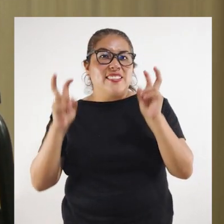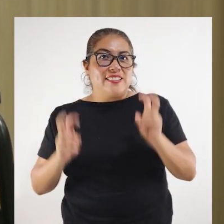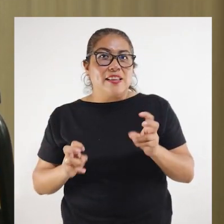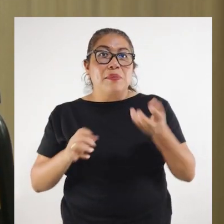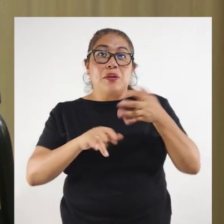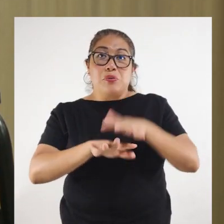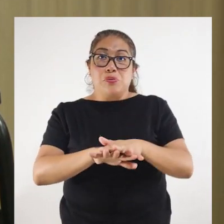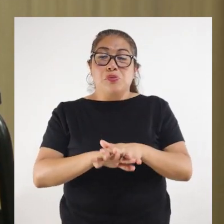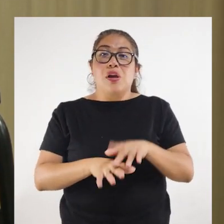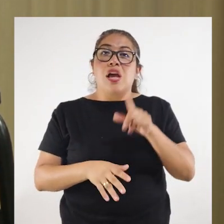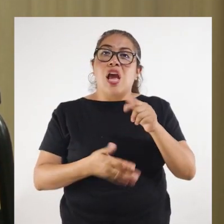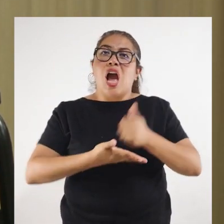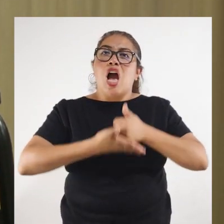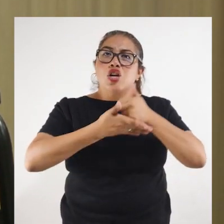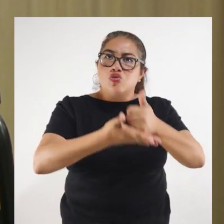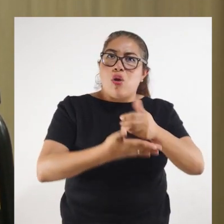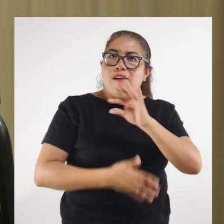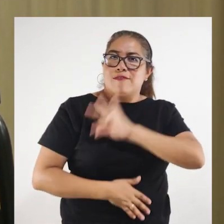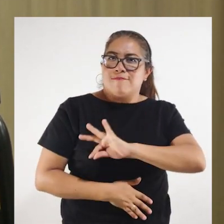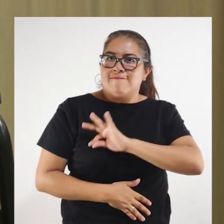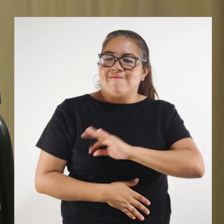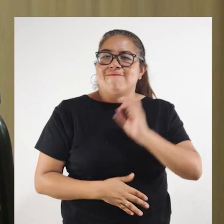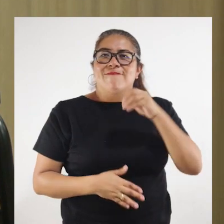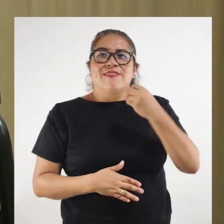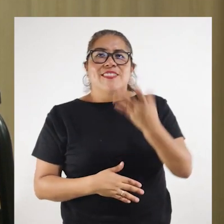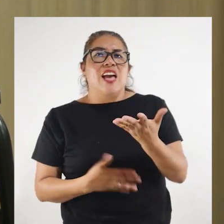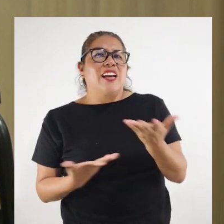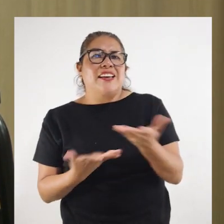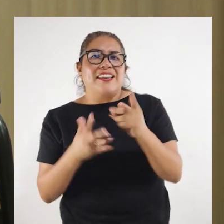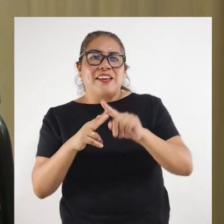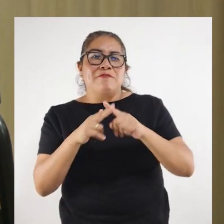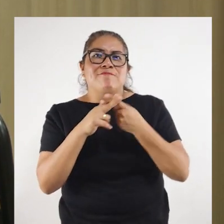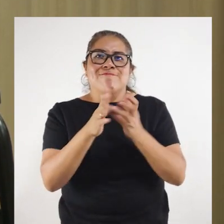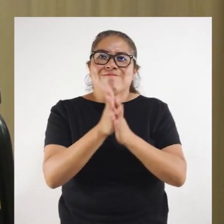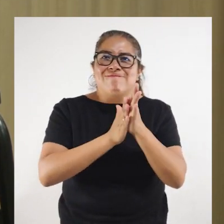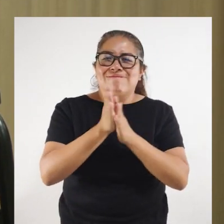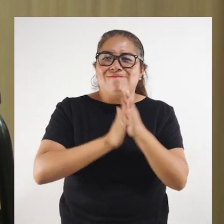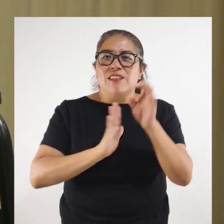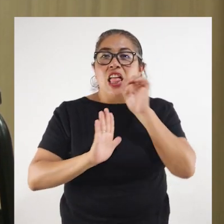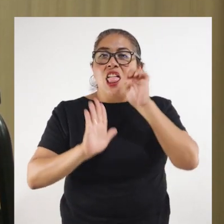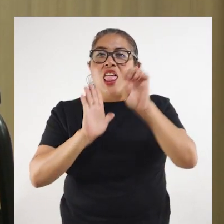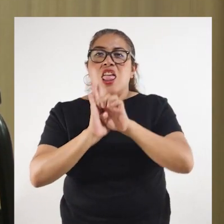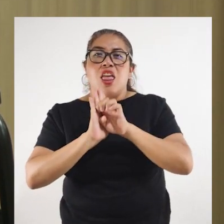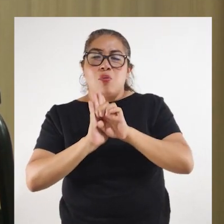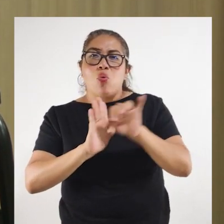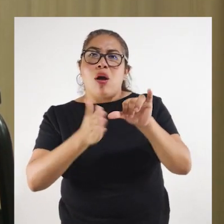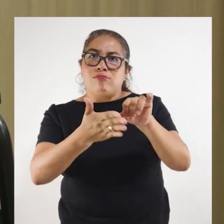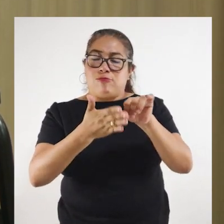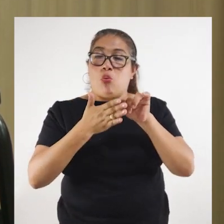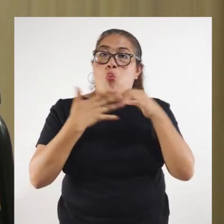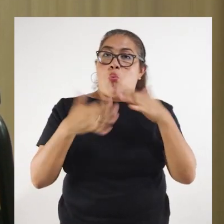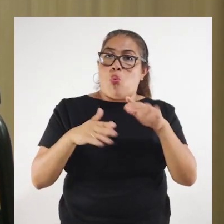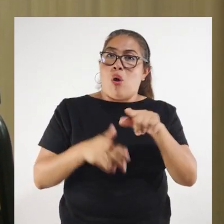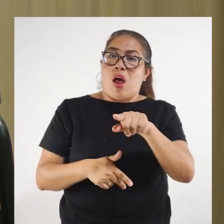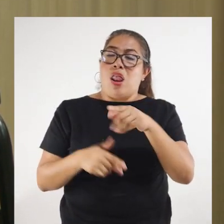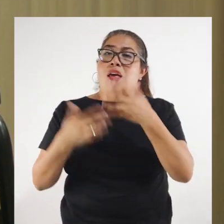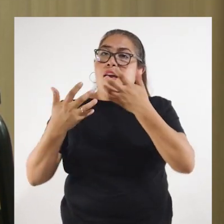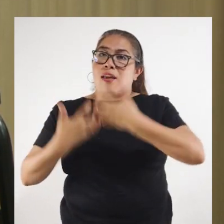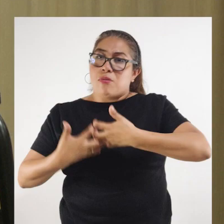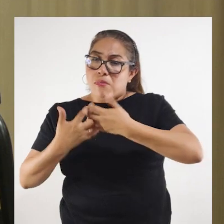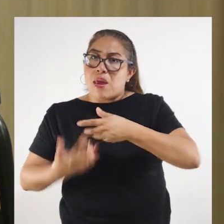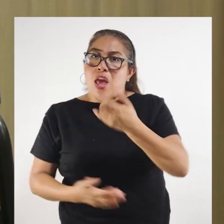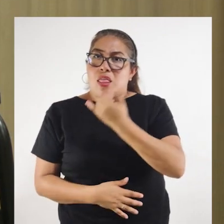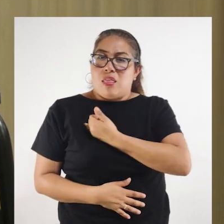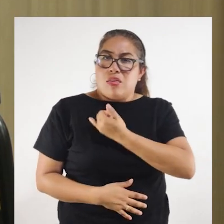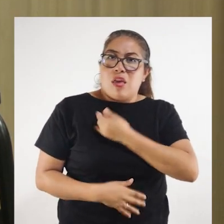favorecen y dan una iniciativa, da un ejemplo para que otras entidades, otras organizaciones, otras